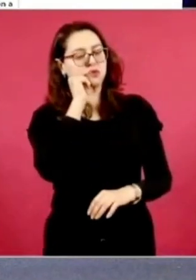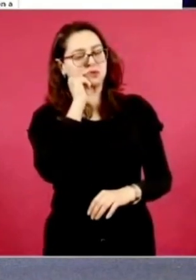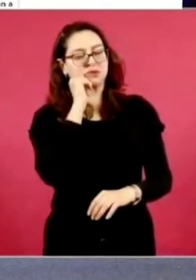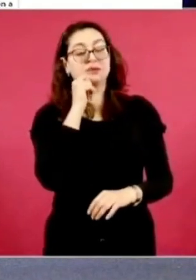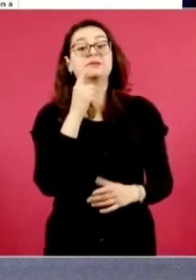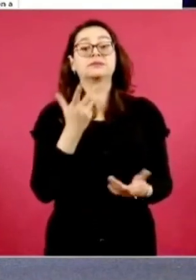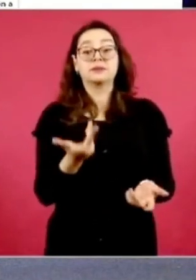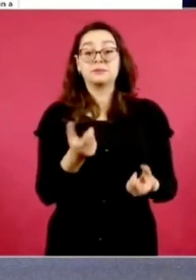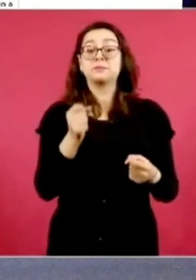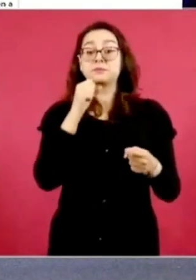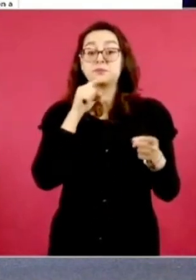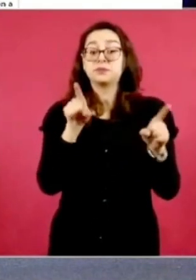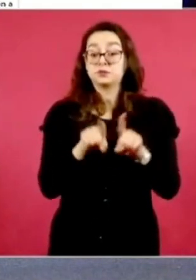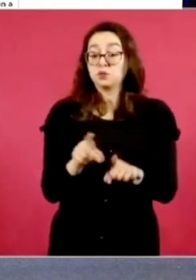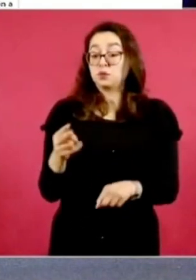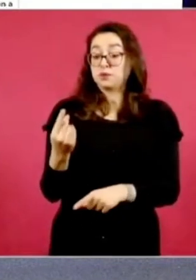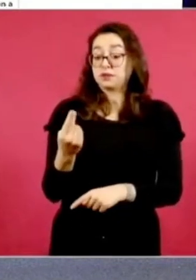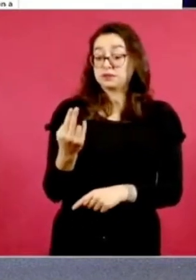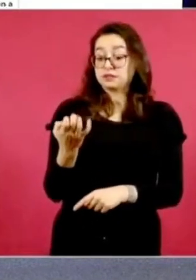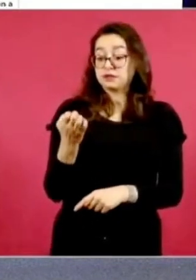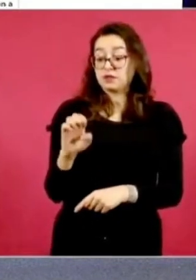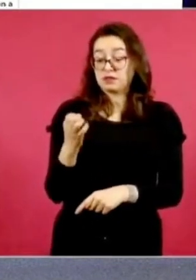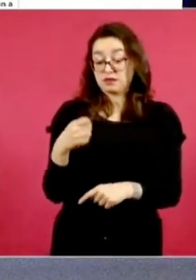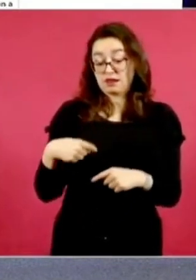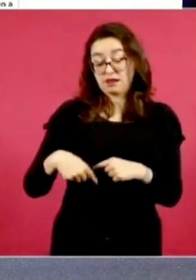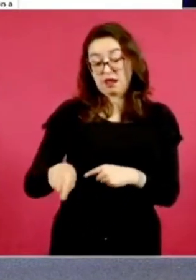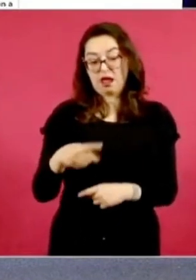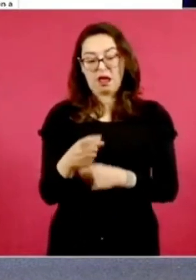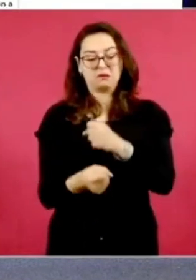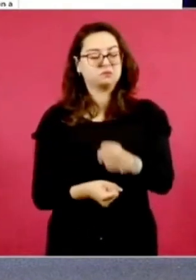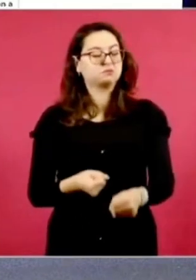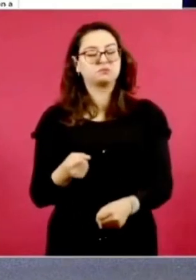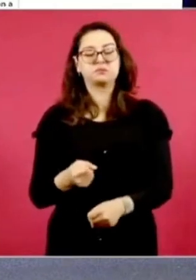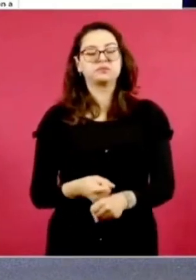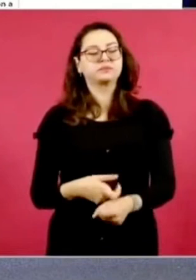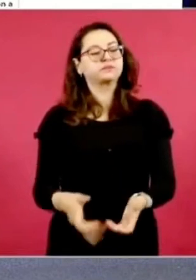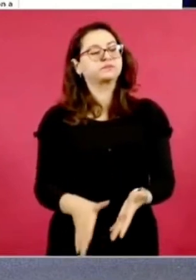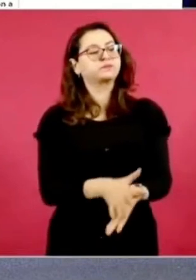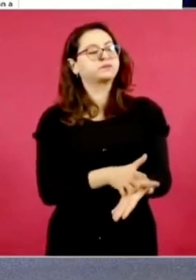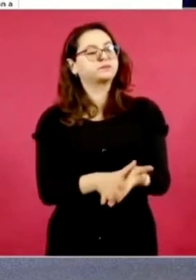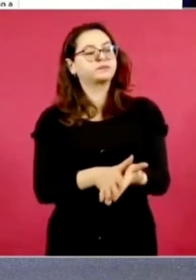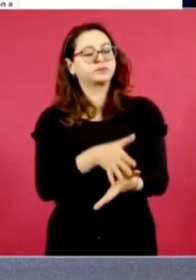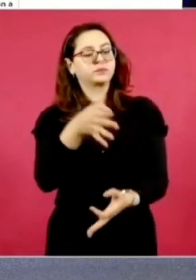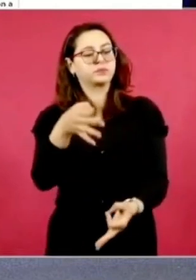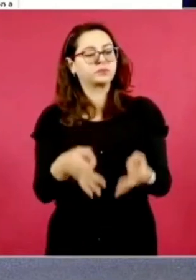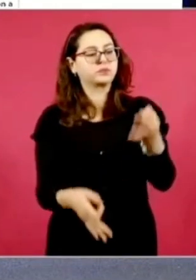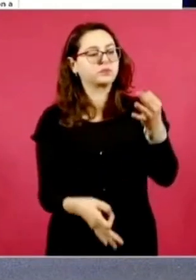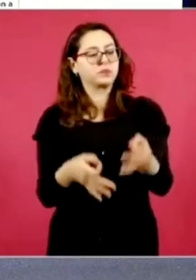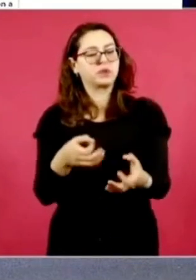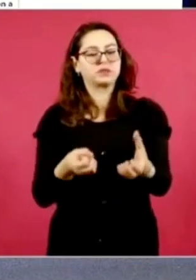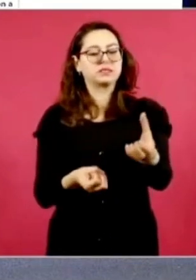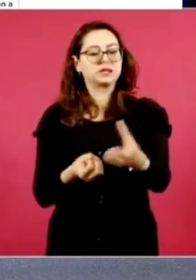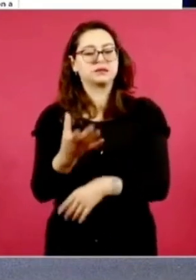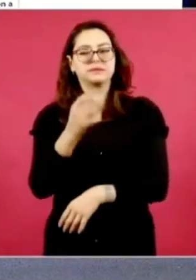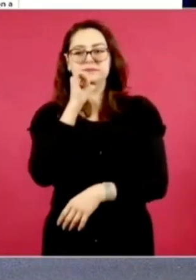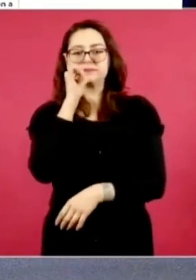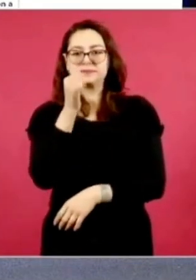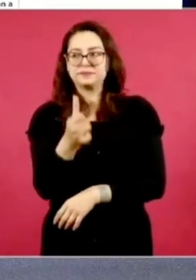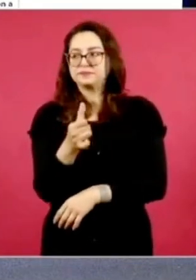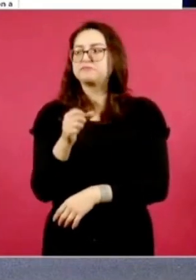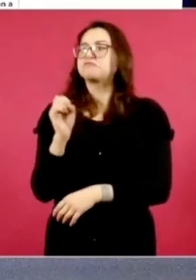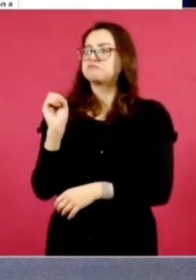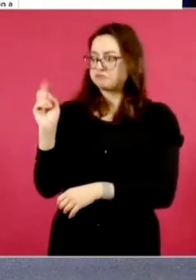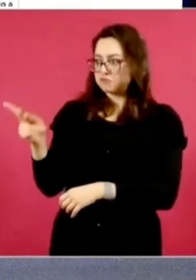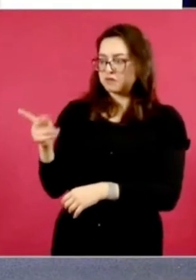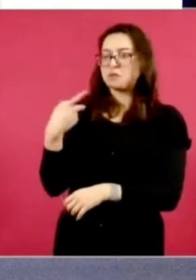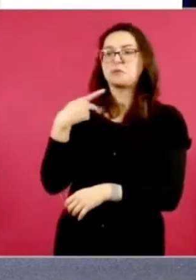de este año, decretó la no vinculación a proceso a su favor. José Alberto N. continúa recluido por el delito de secuestro.